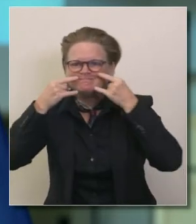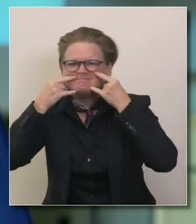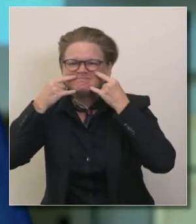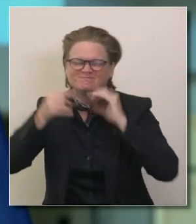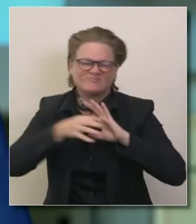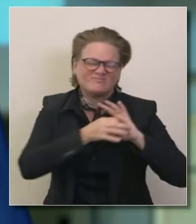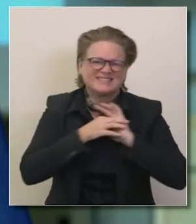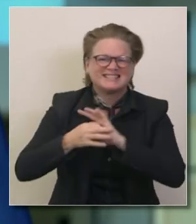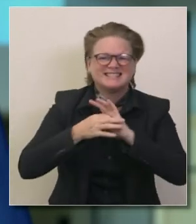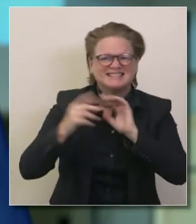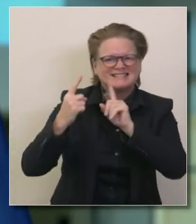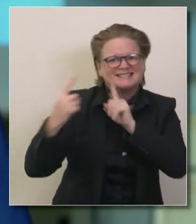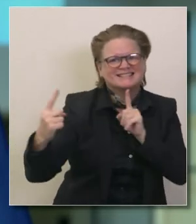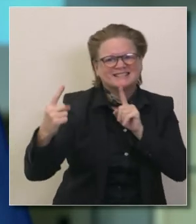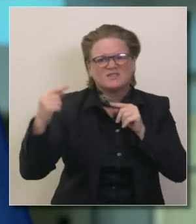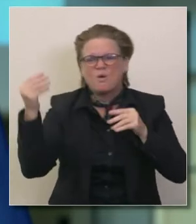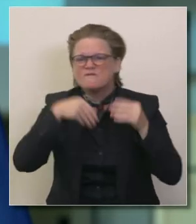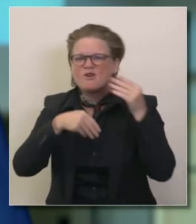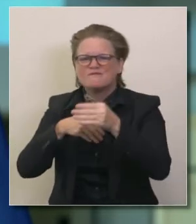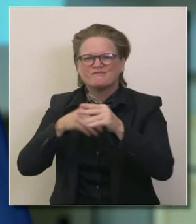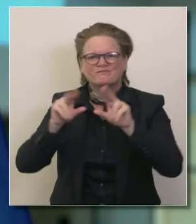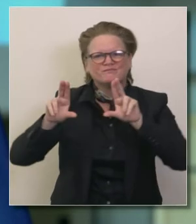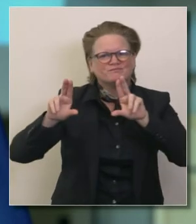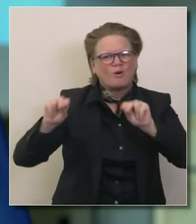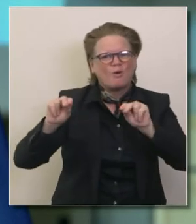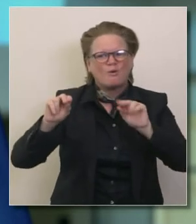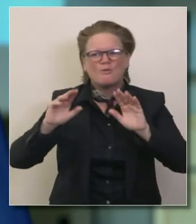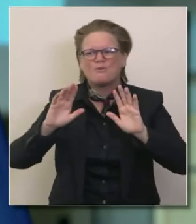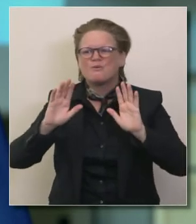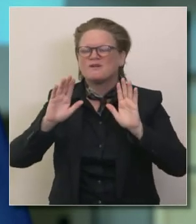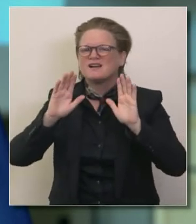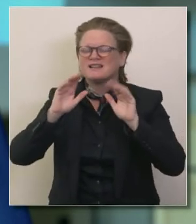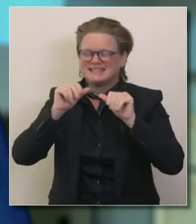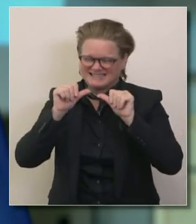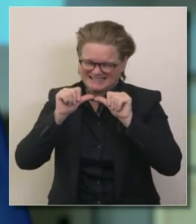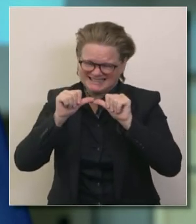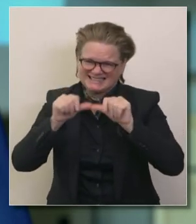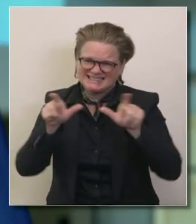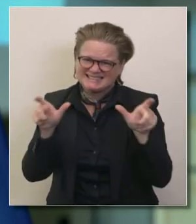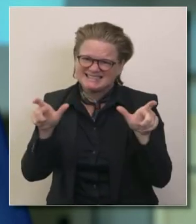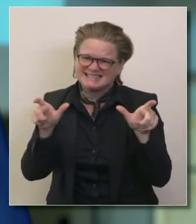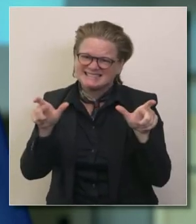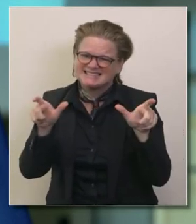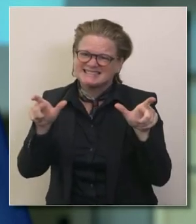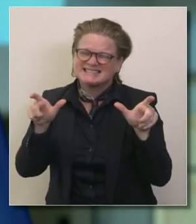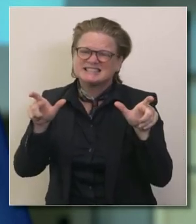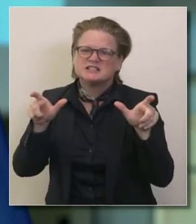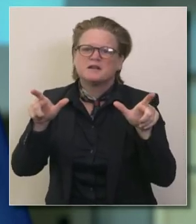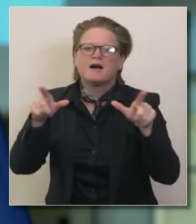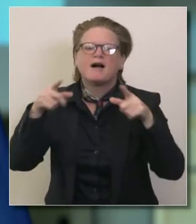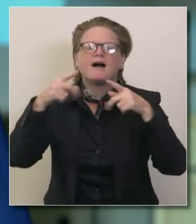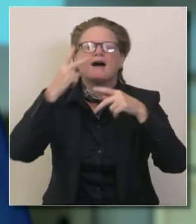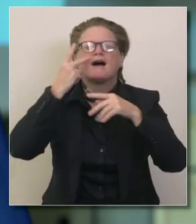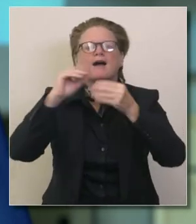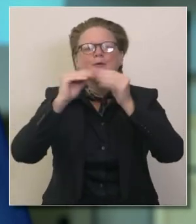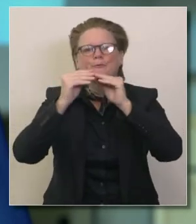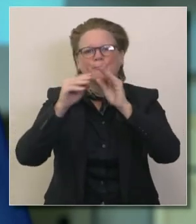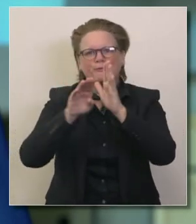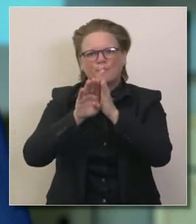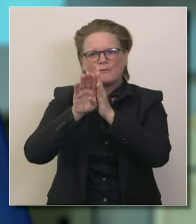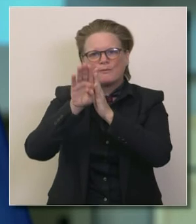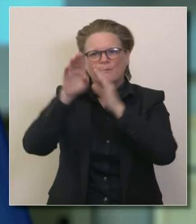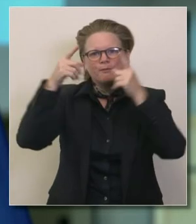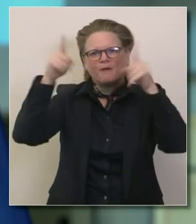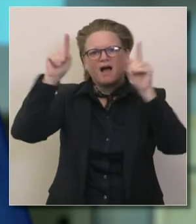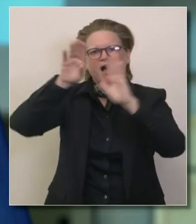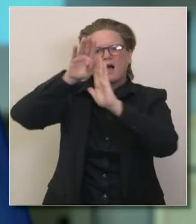correcto como hemos estado haciendo como californianos y salir de esto más resistentes con una mayor capacidad de